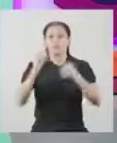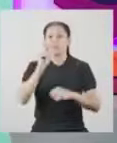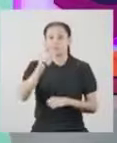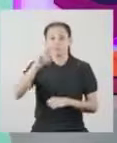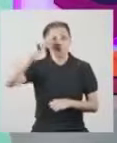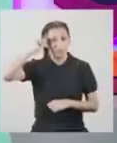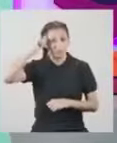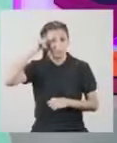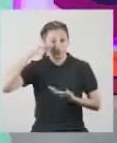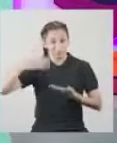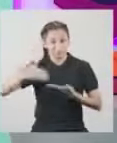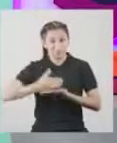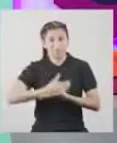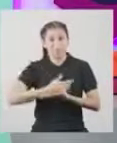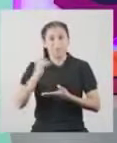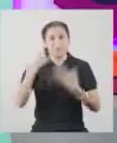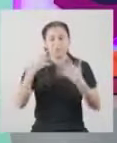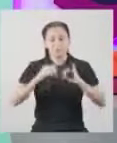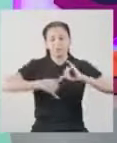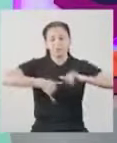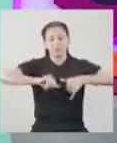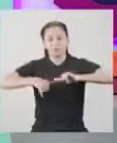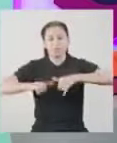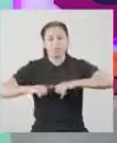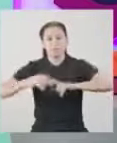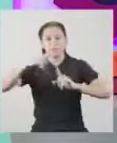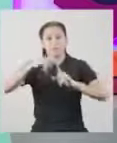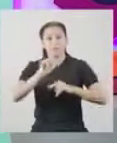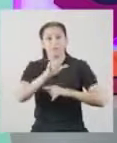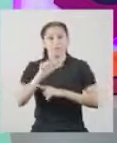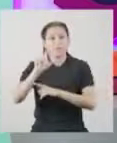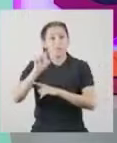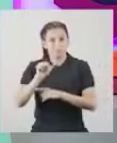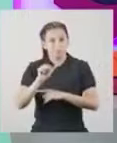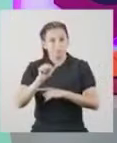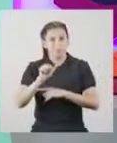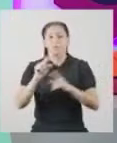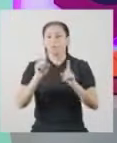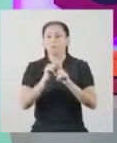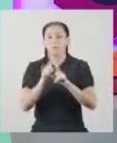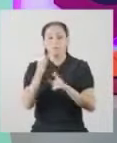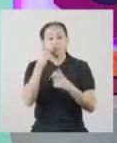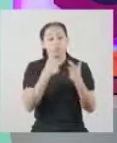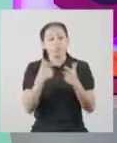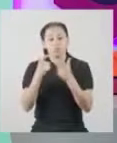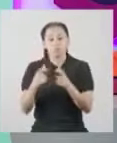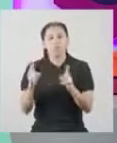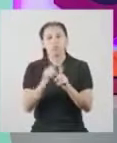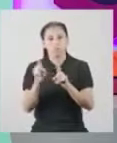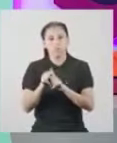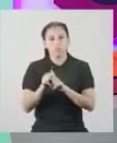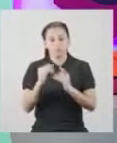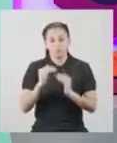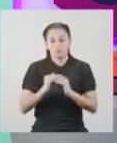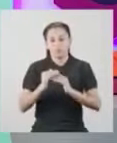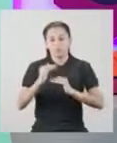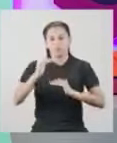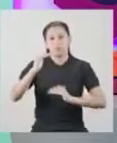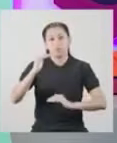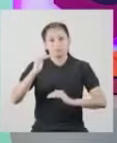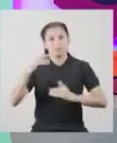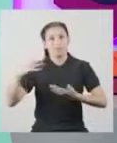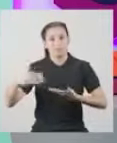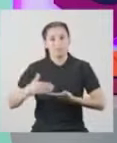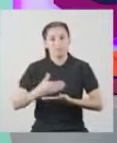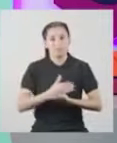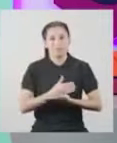Porque dos ingenieras pesqueras llevaron a cabo la medición de la talla Como parte del control sanitario y de crecimiento de las